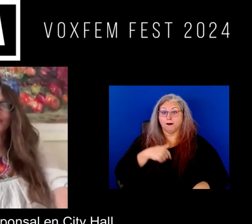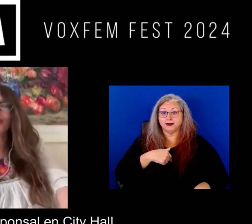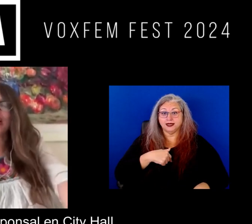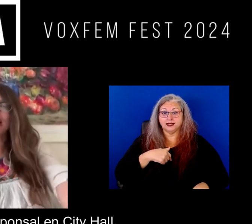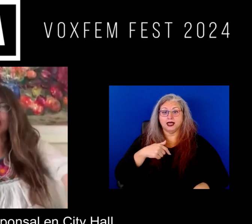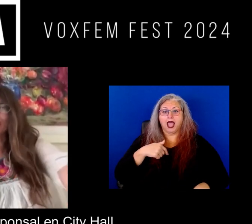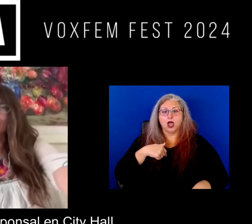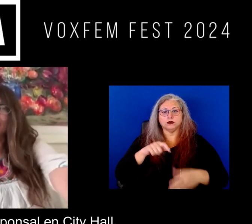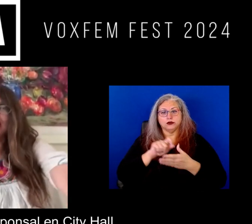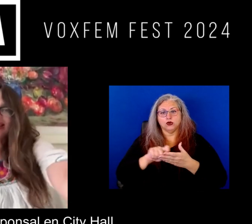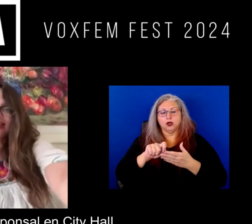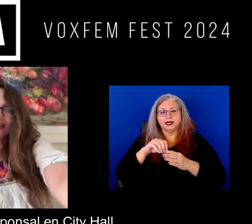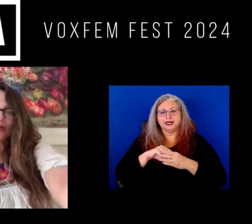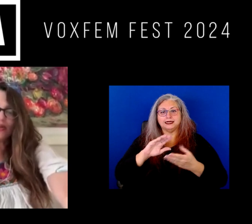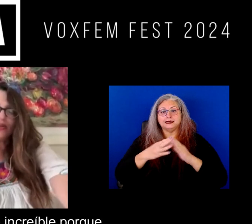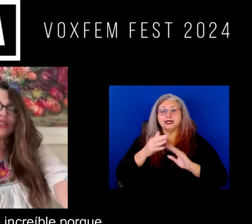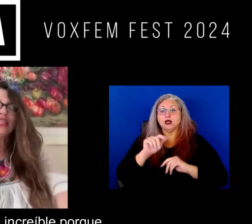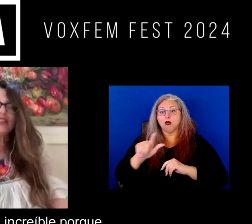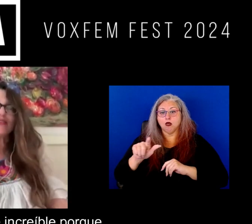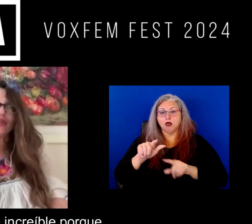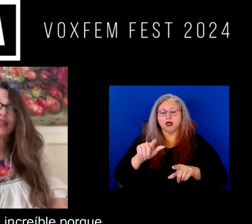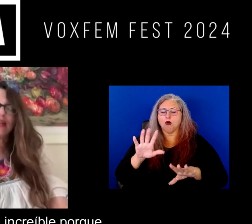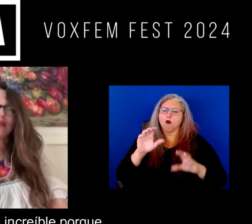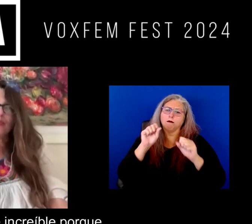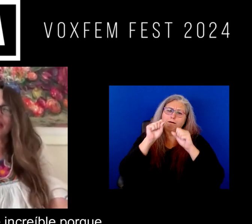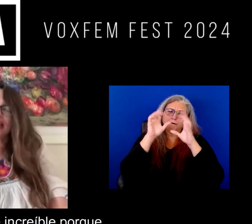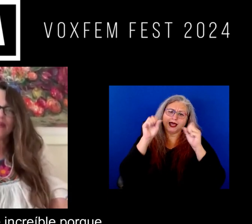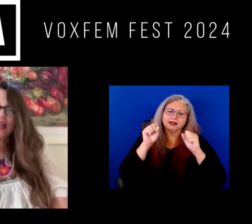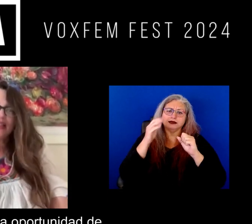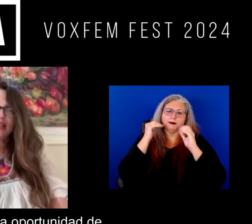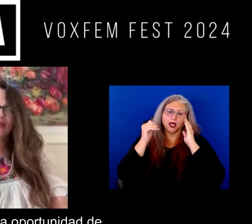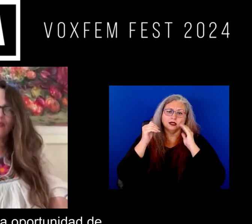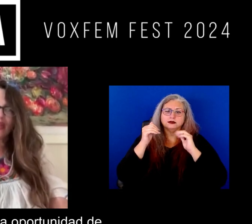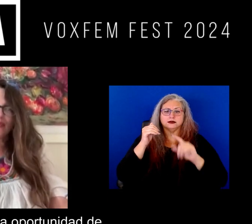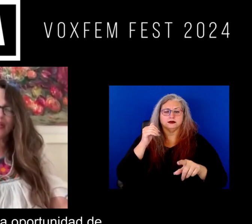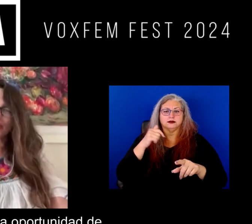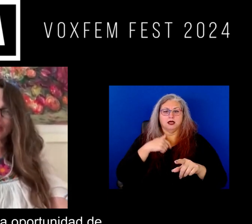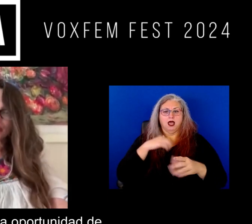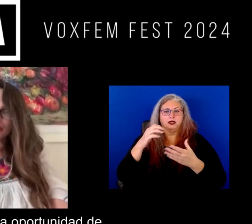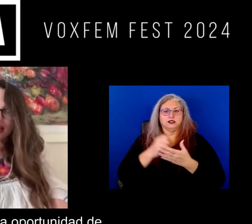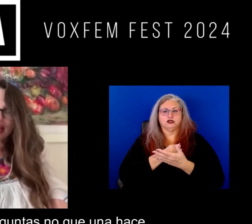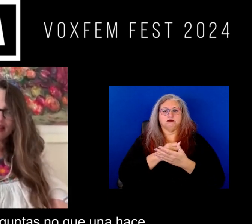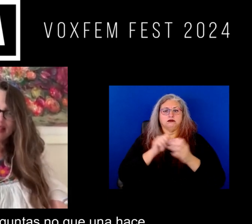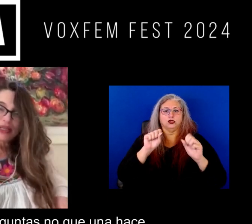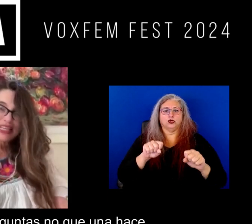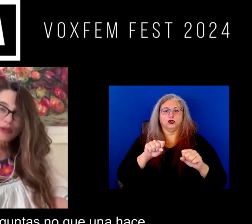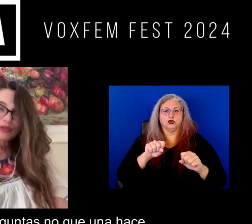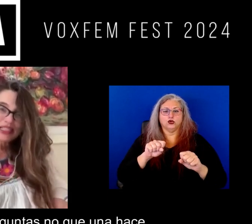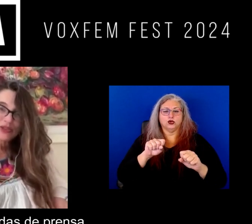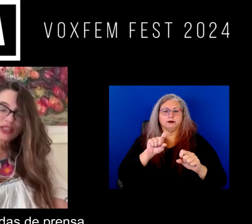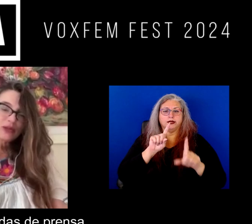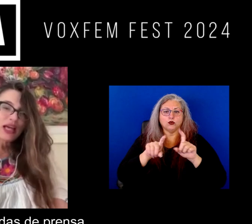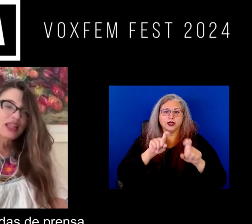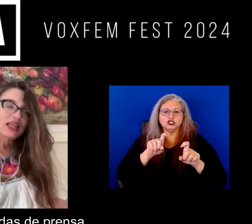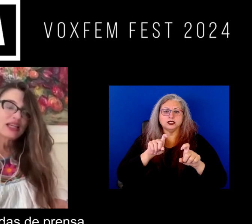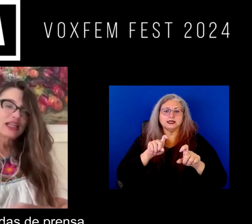porque yo era la corresponsal en City Hall fue increíble porque porque tuve la oportunidad en las preguntas